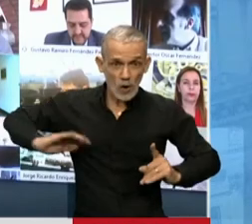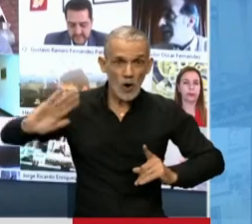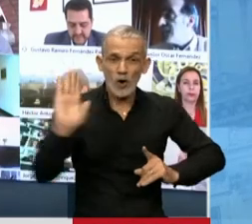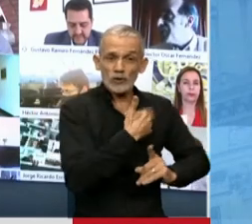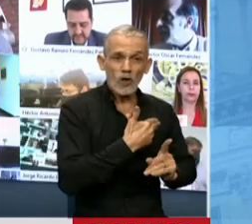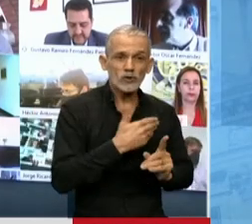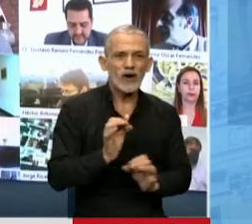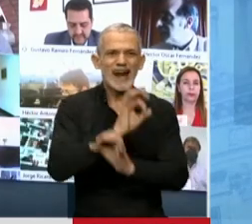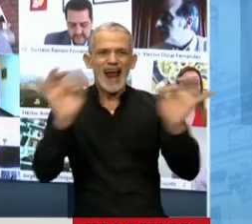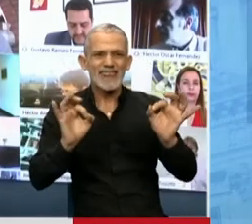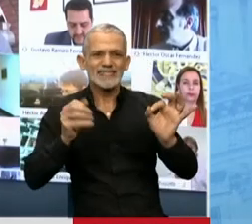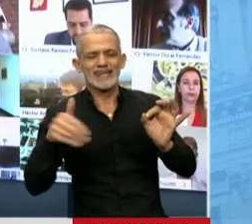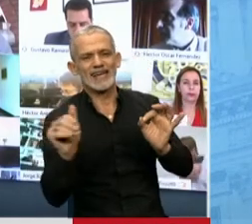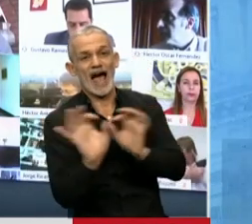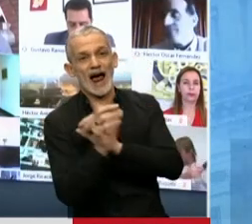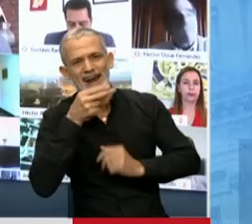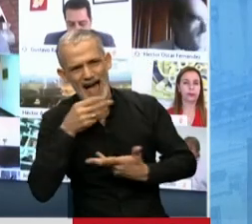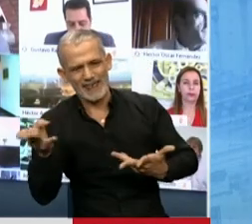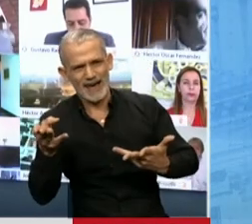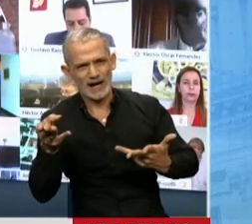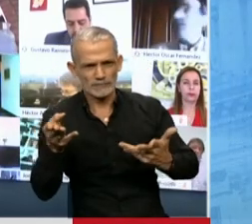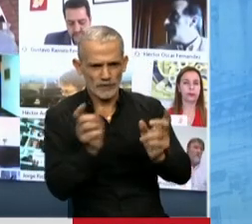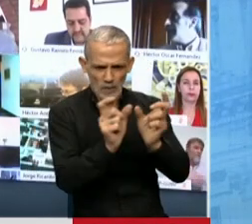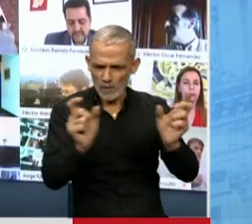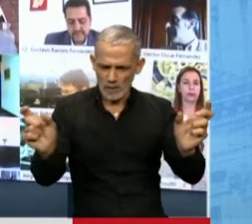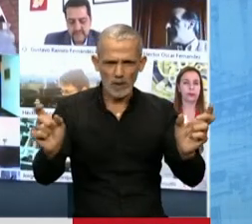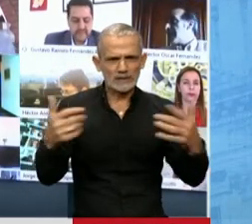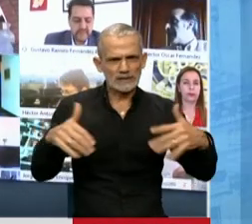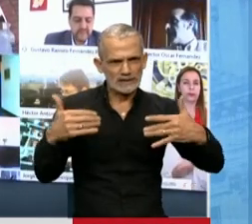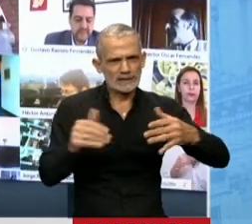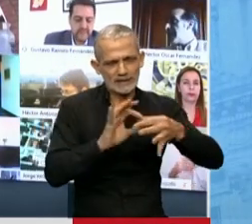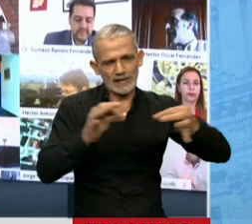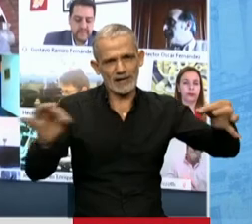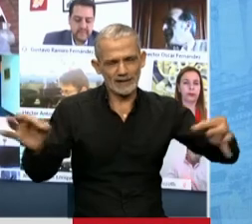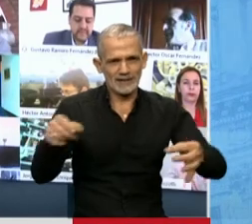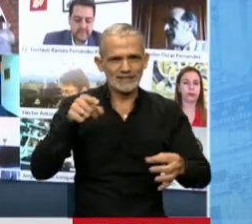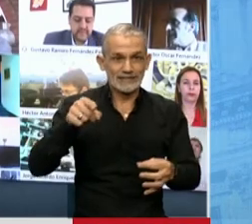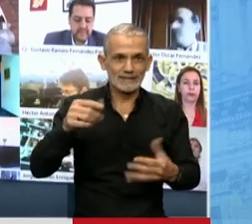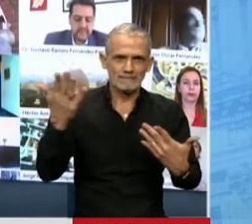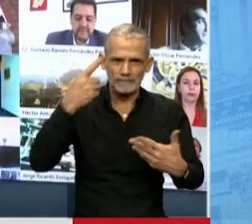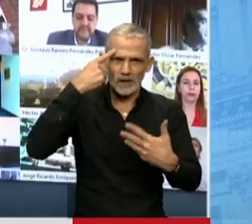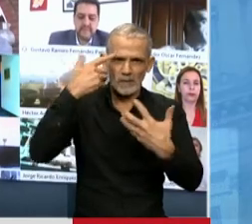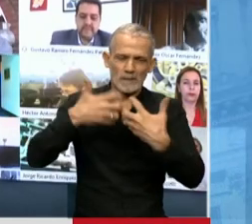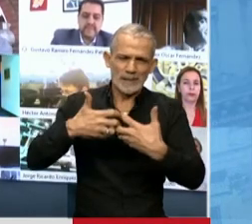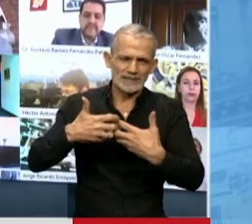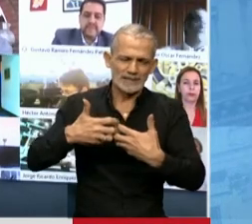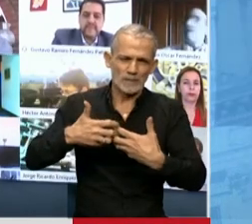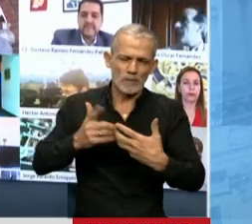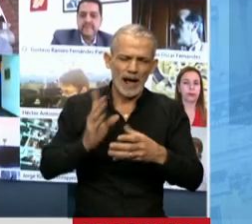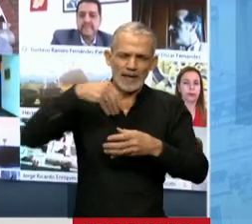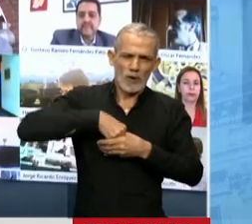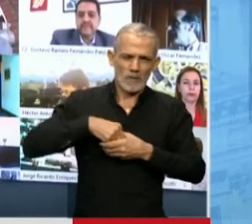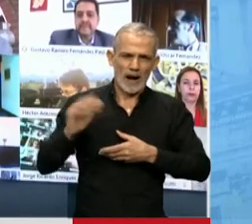nadie sería nada? Creo que es como para que también lo pensemos y lo